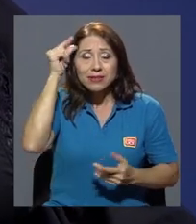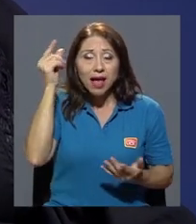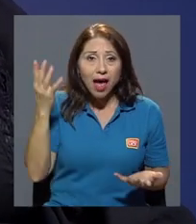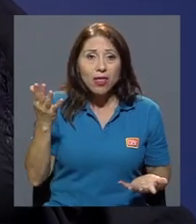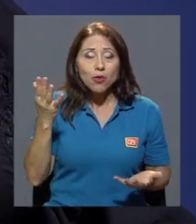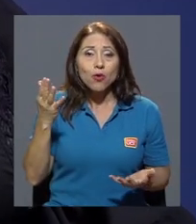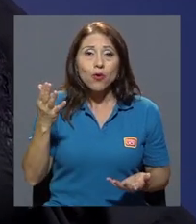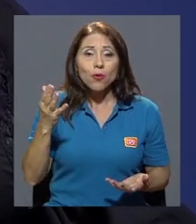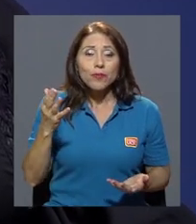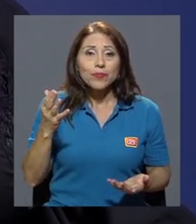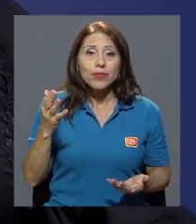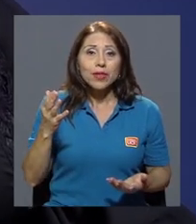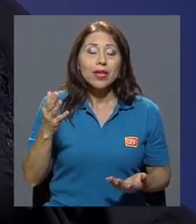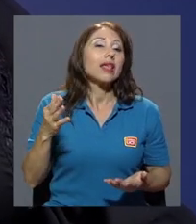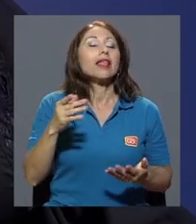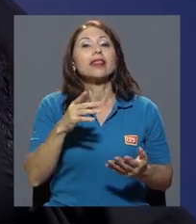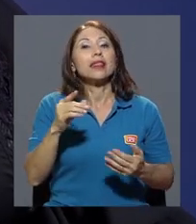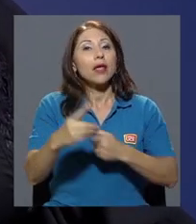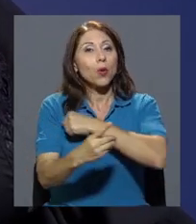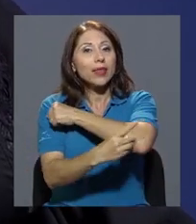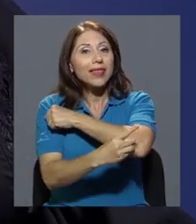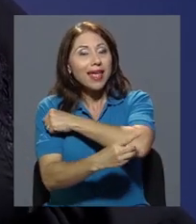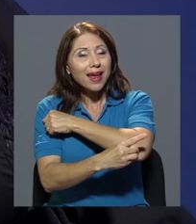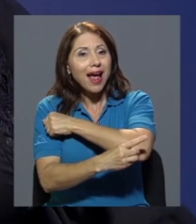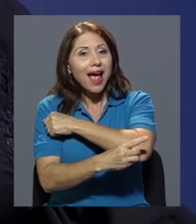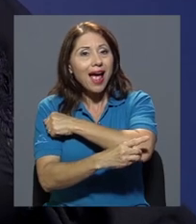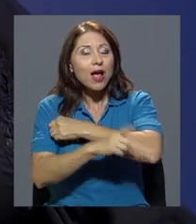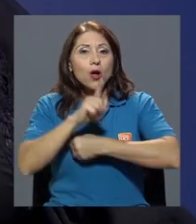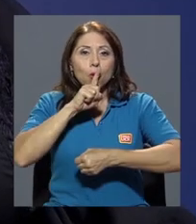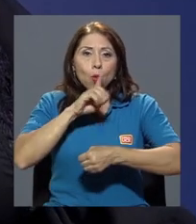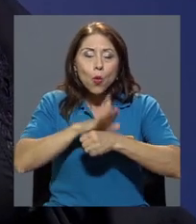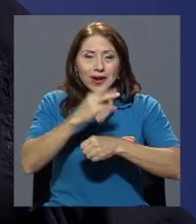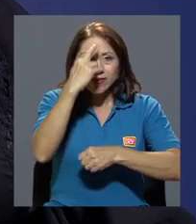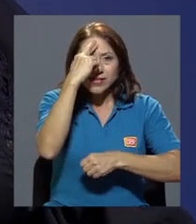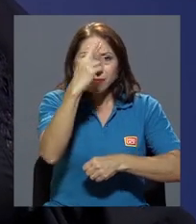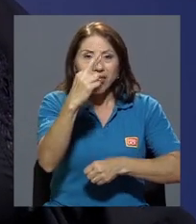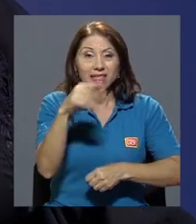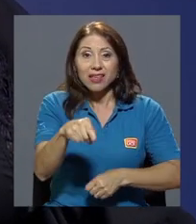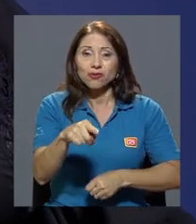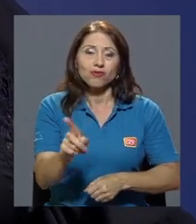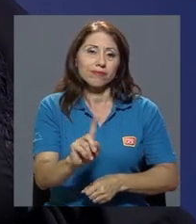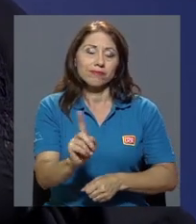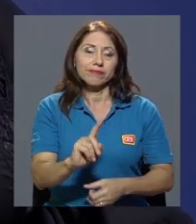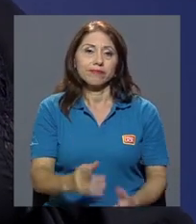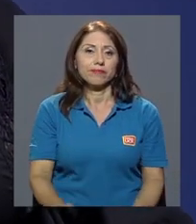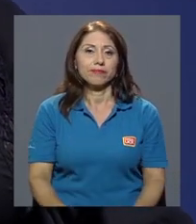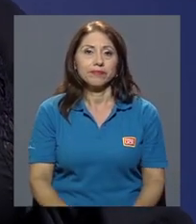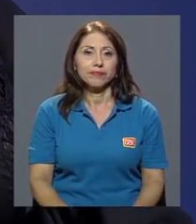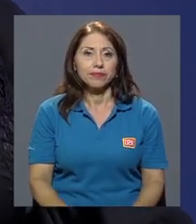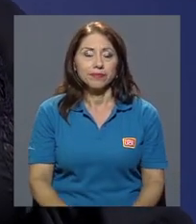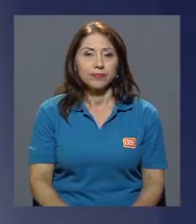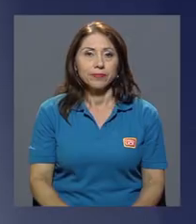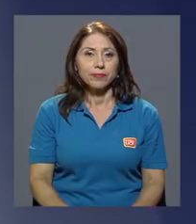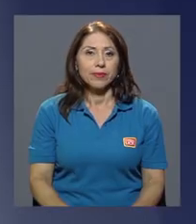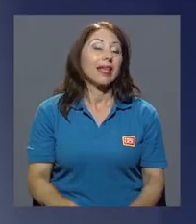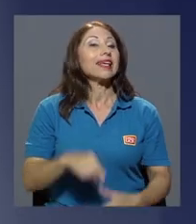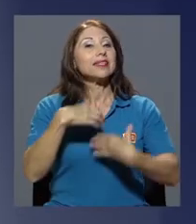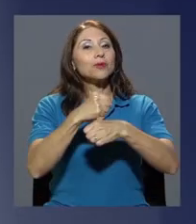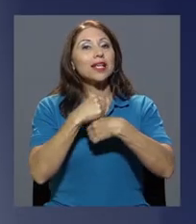Estado, el gobierno de Ortega, respete estos procedimientos.